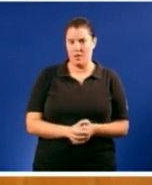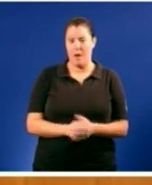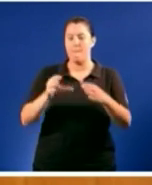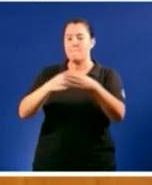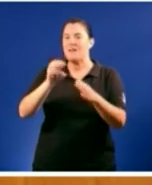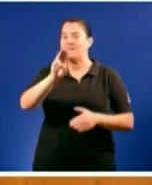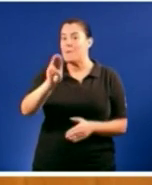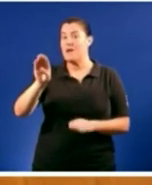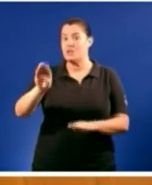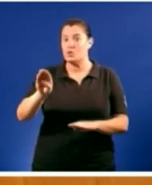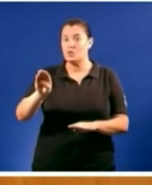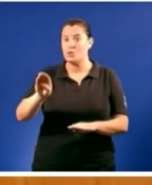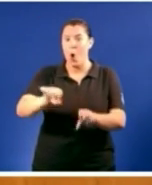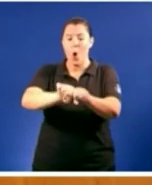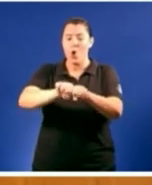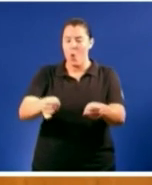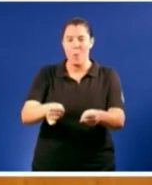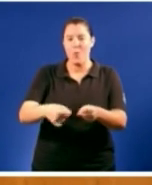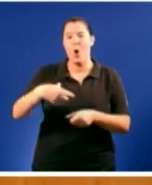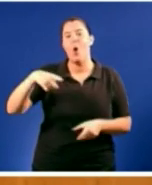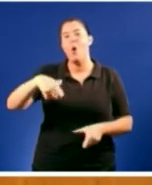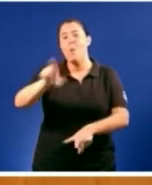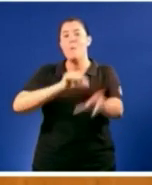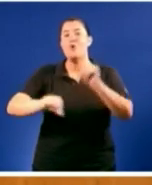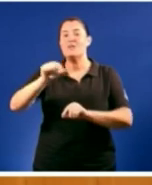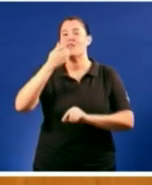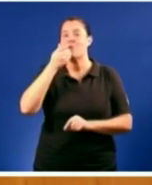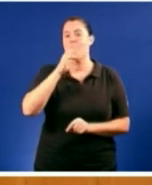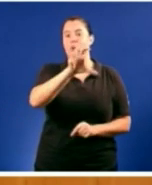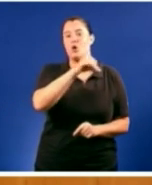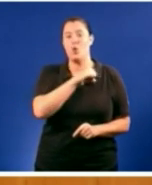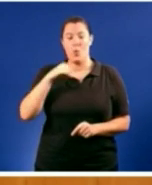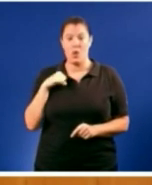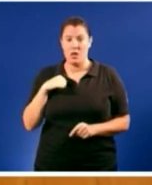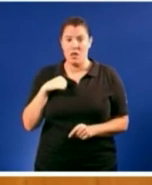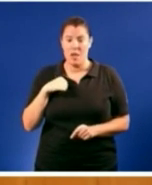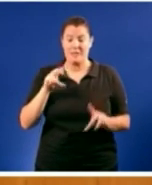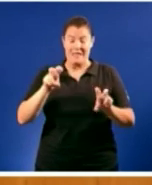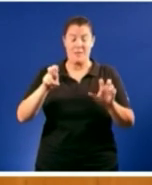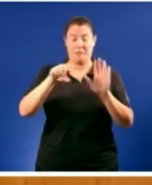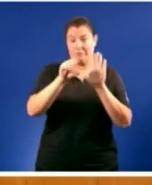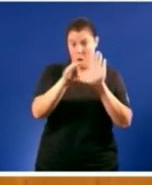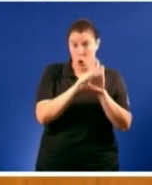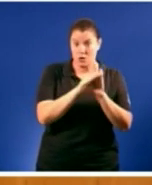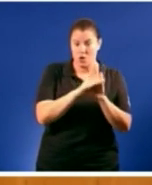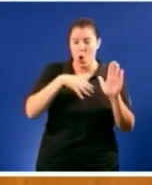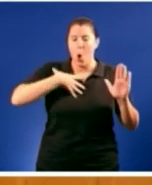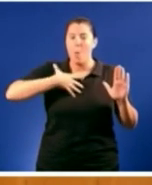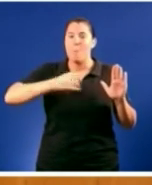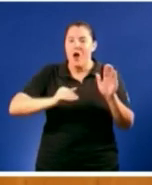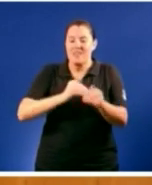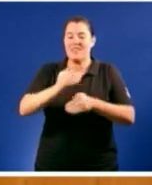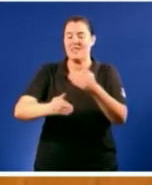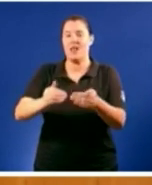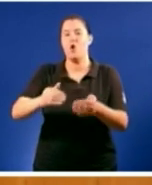cargouse as posibilidades de que as nacionalidades en términos constitucionais puidesen desenvolver